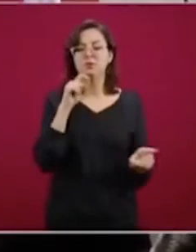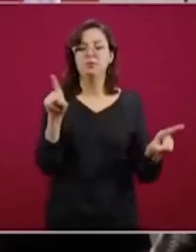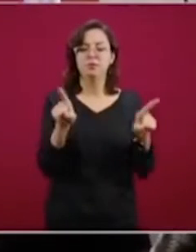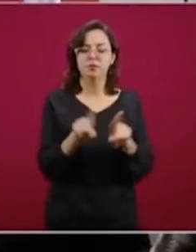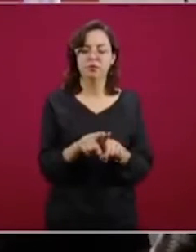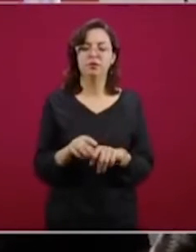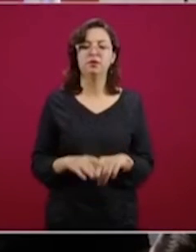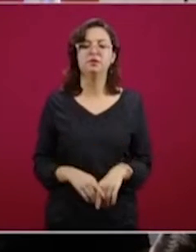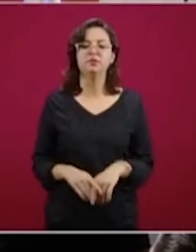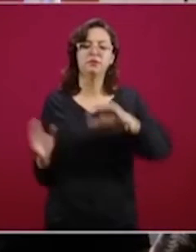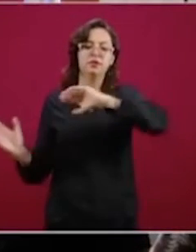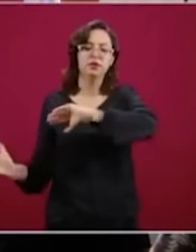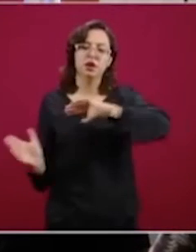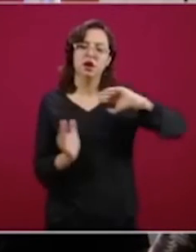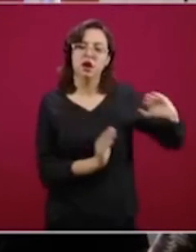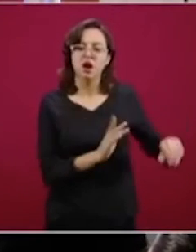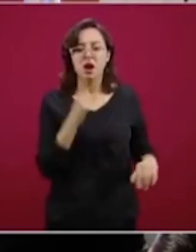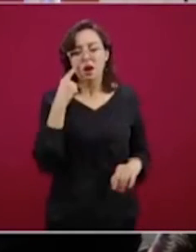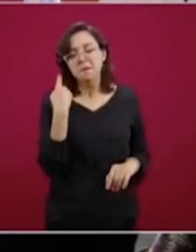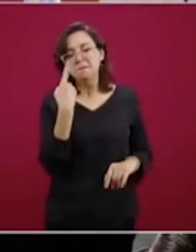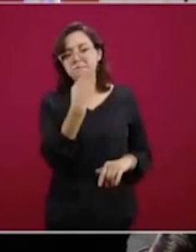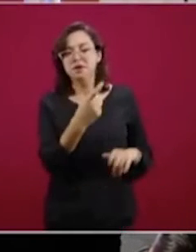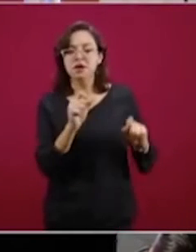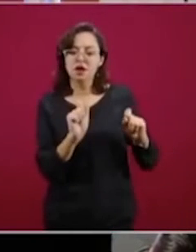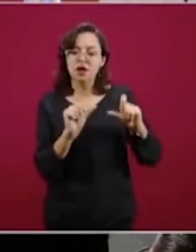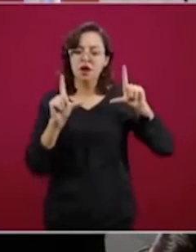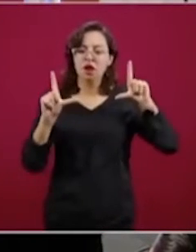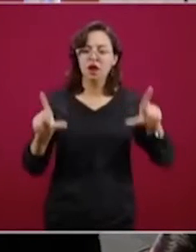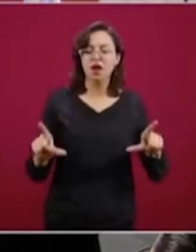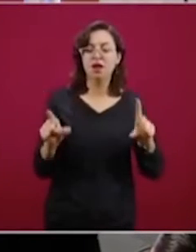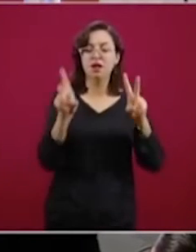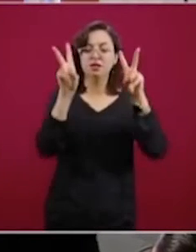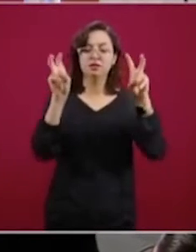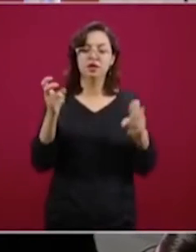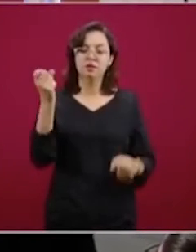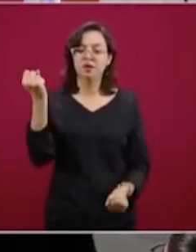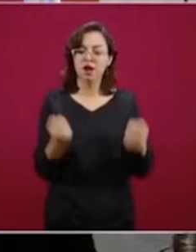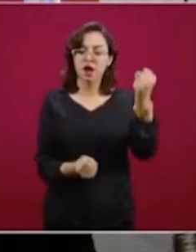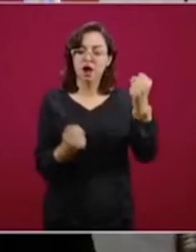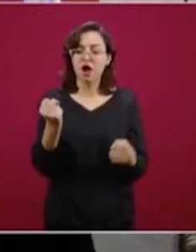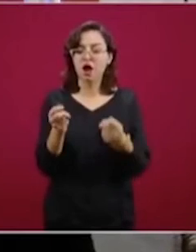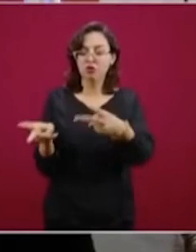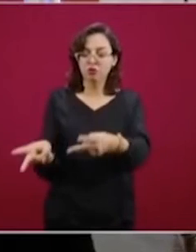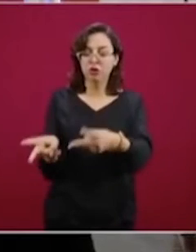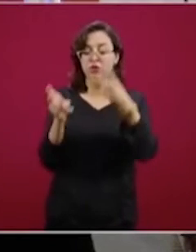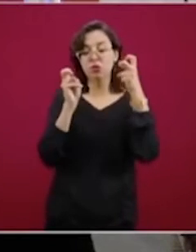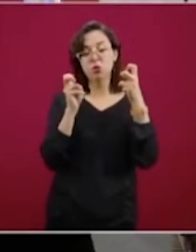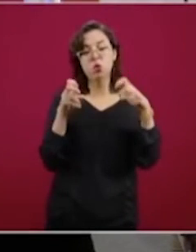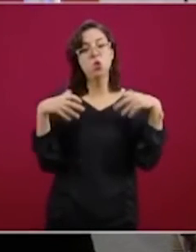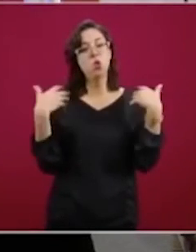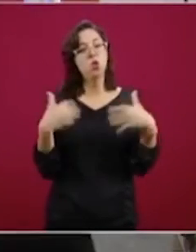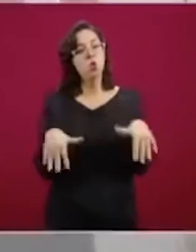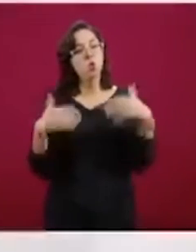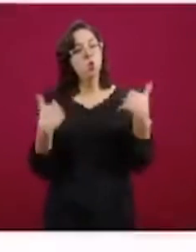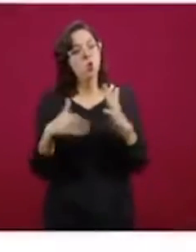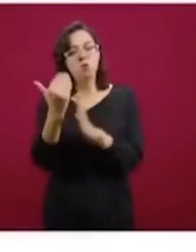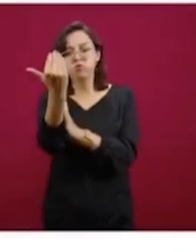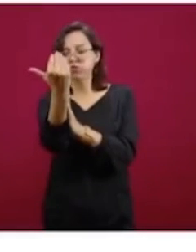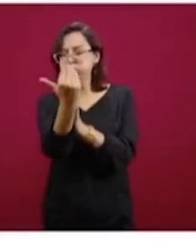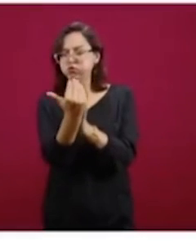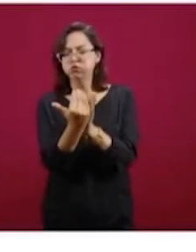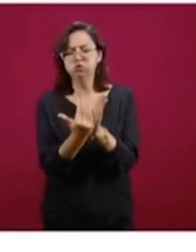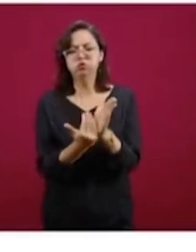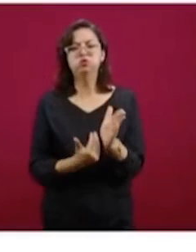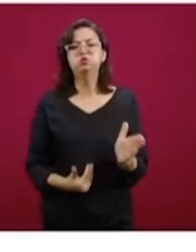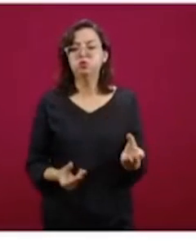El robo de vehículos, aquí sí hay un descenso muy, muy importante, recibimos en